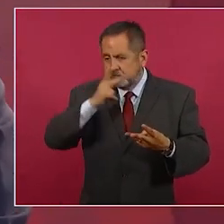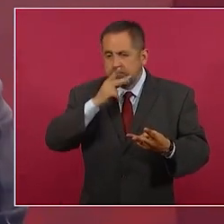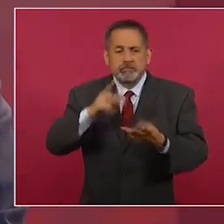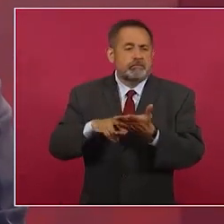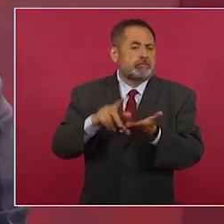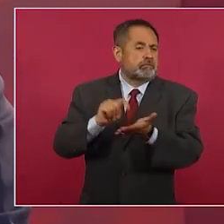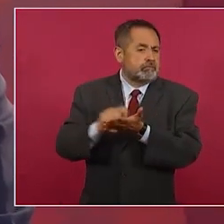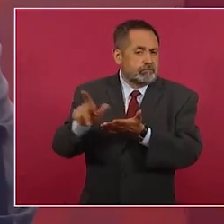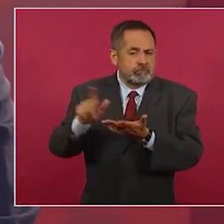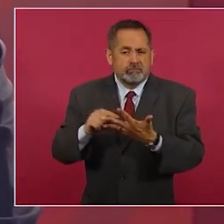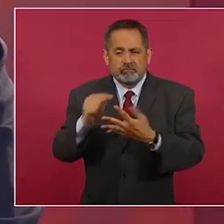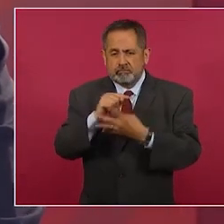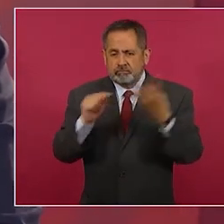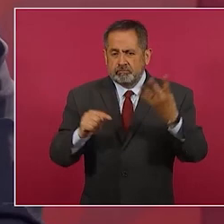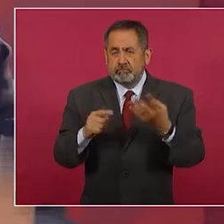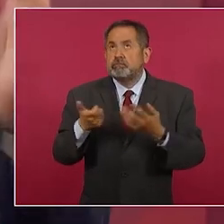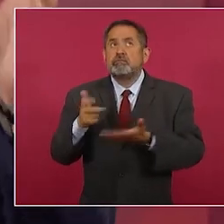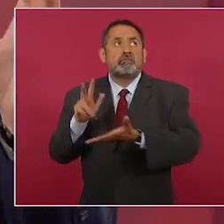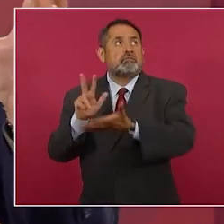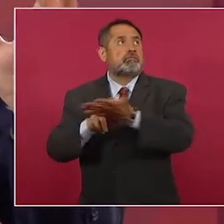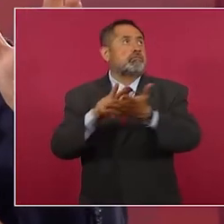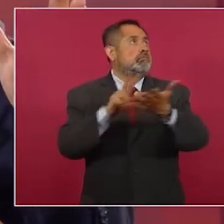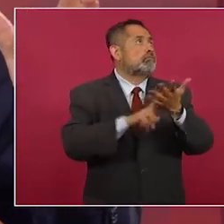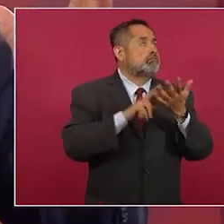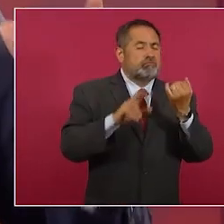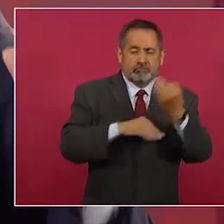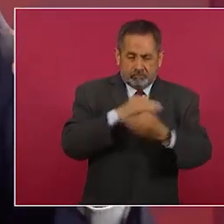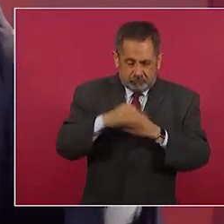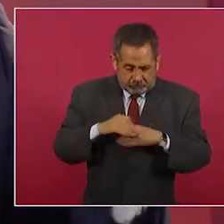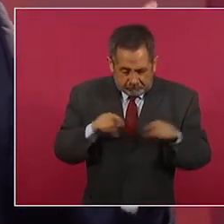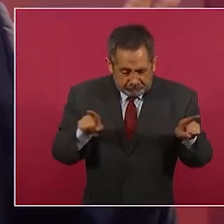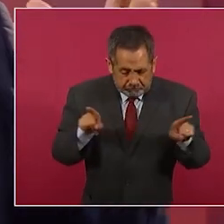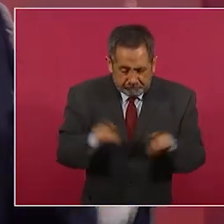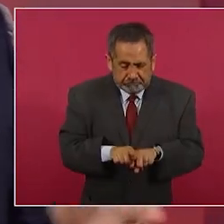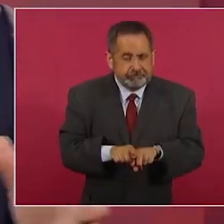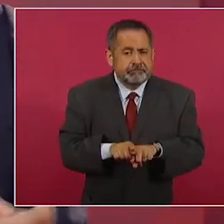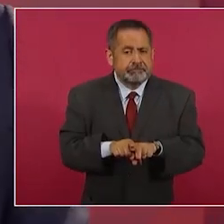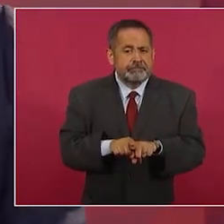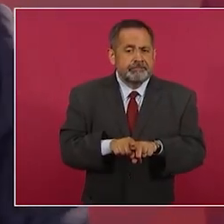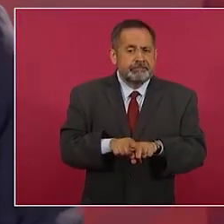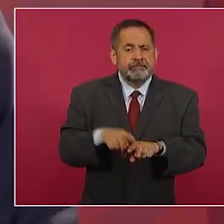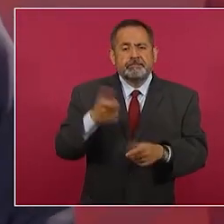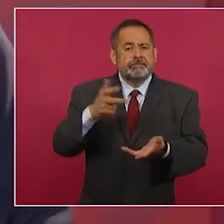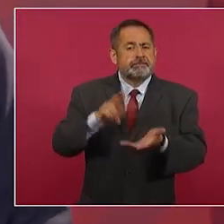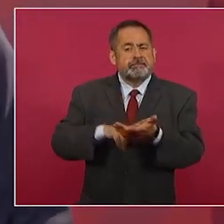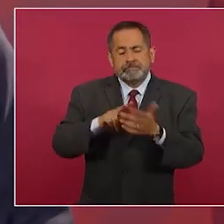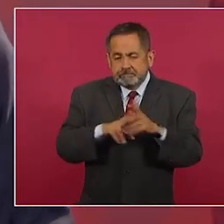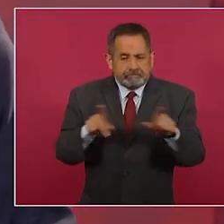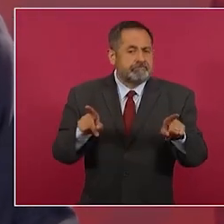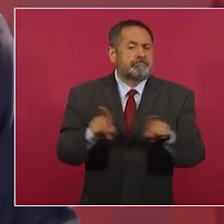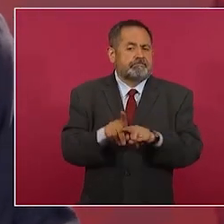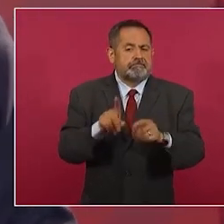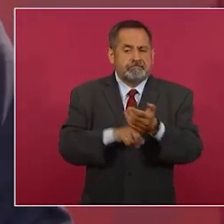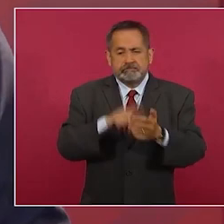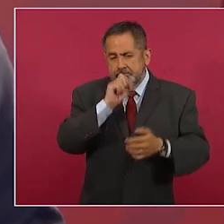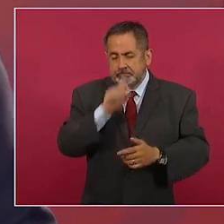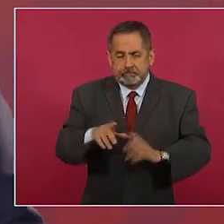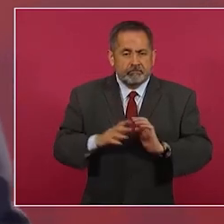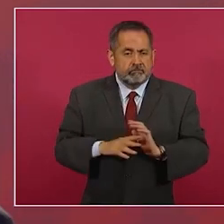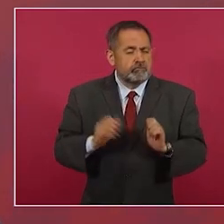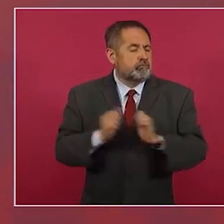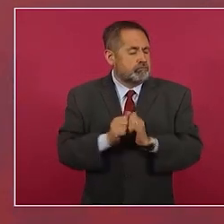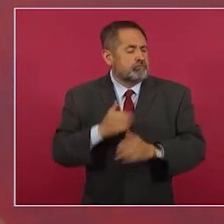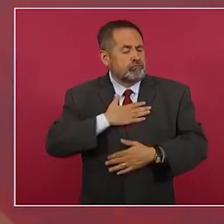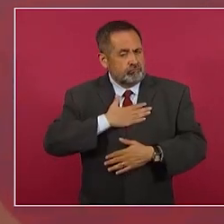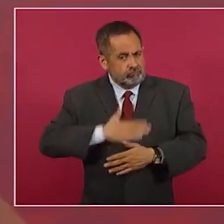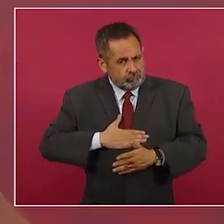un precio justo